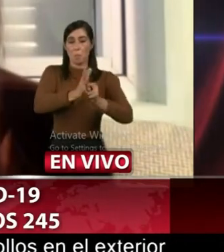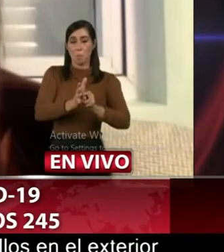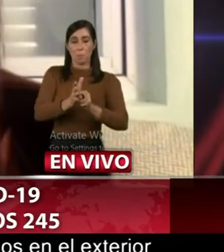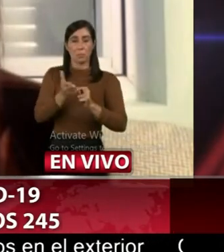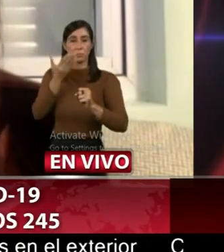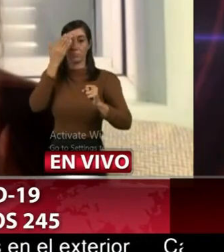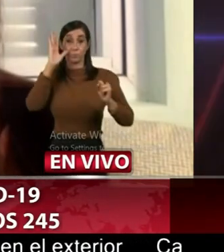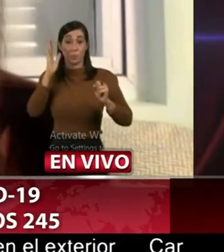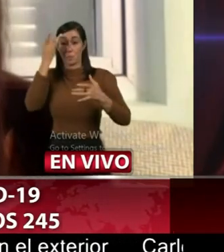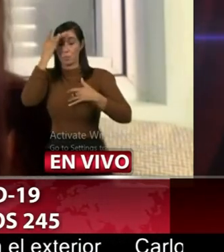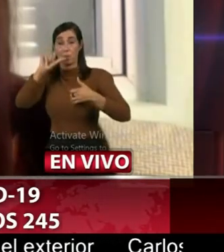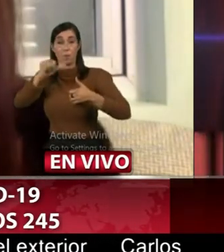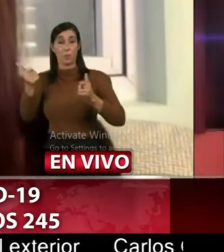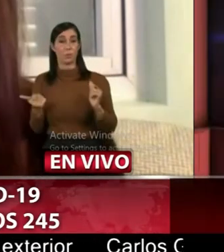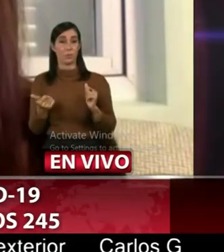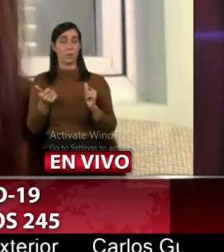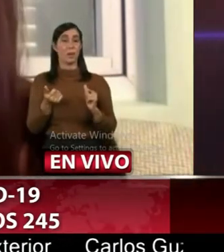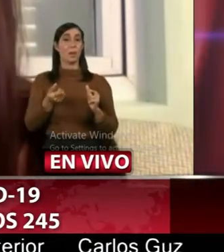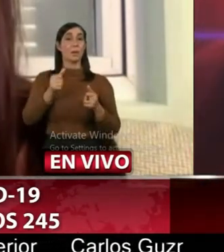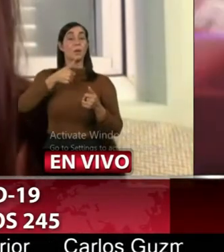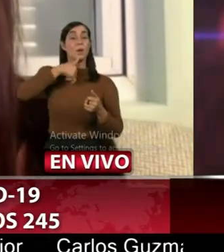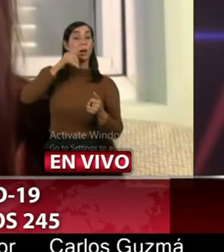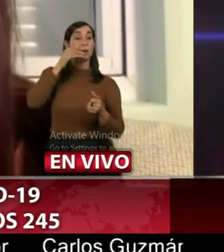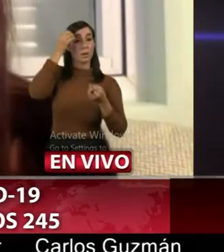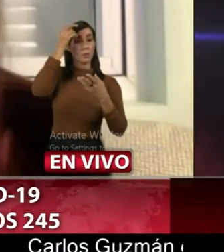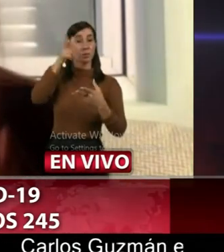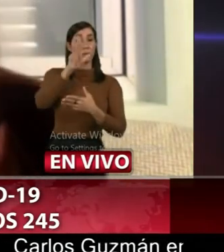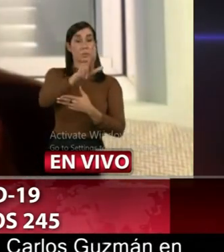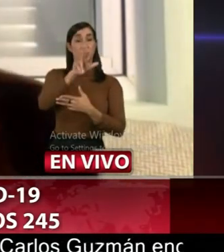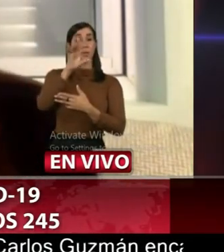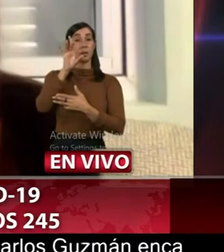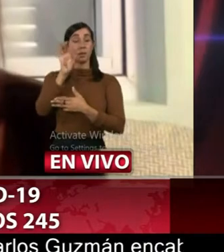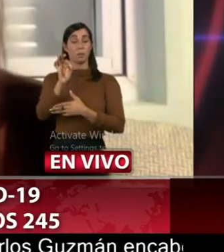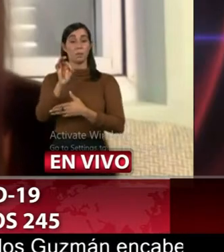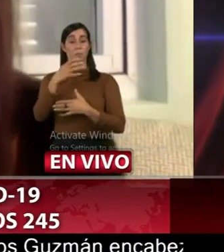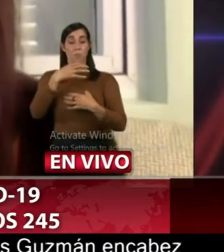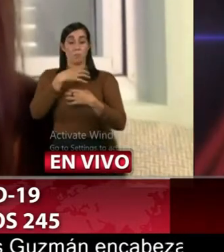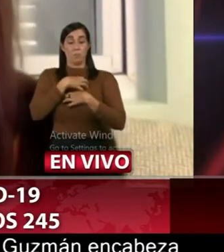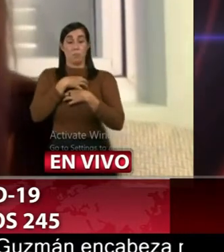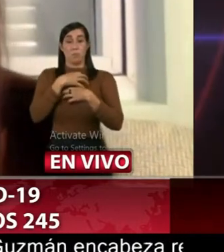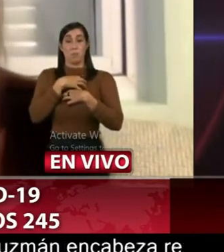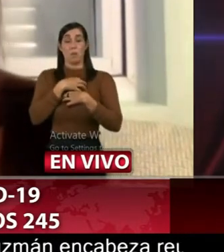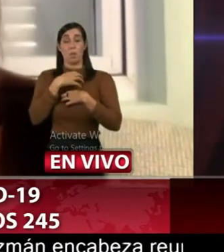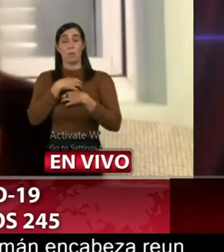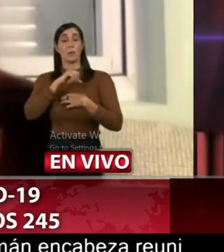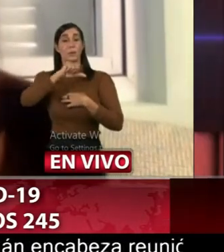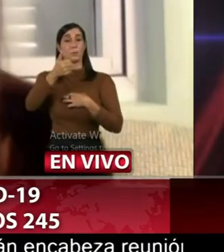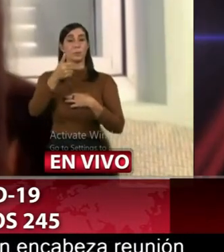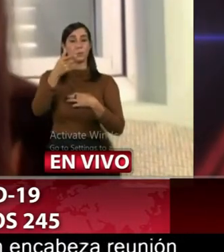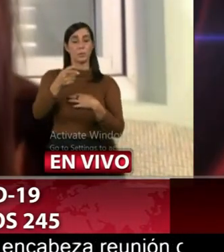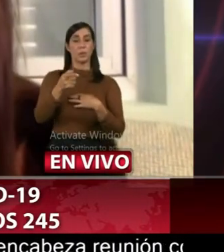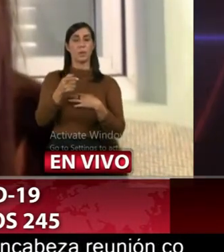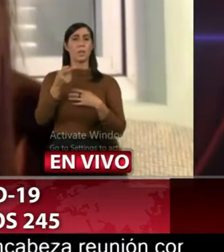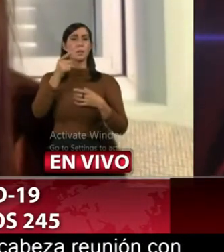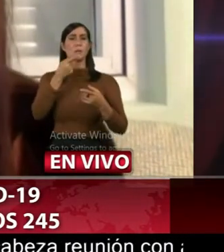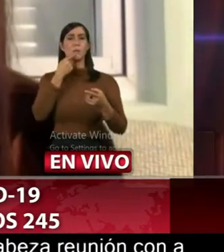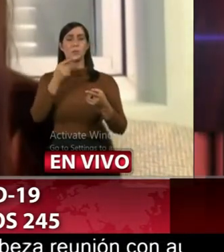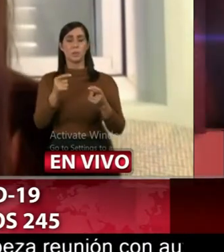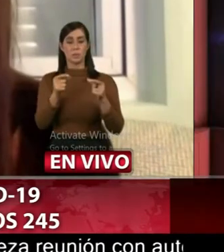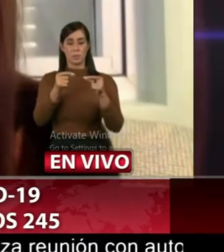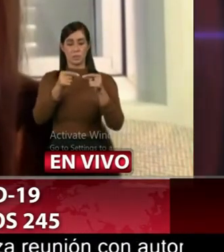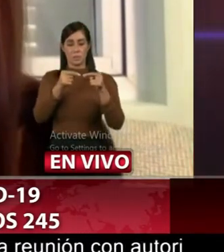denunciaron ayer que habían fallecido 39 personas con neumonía si como usted indica se van a masificar las pruebas